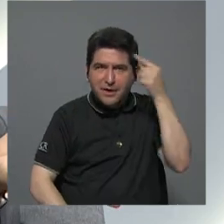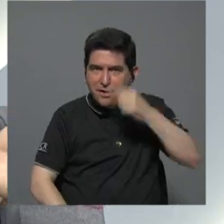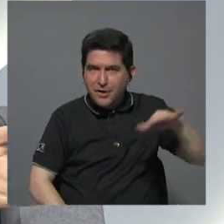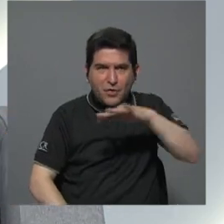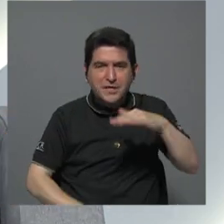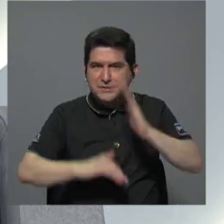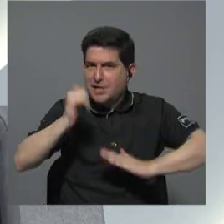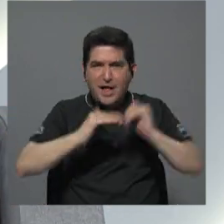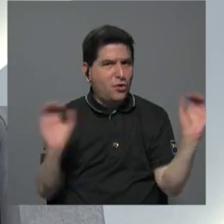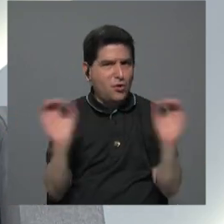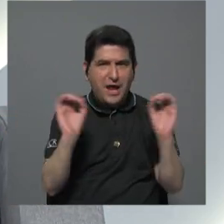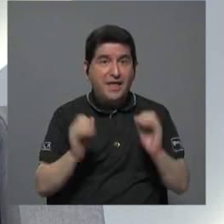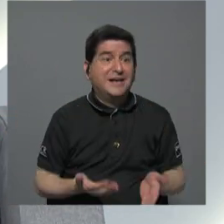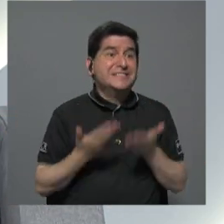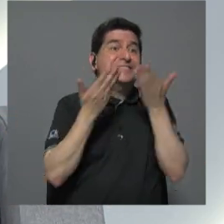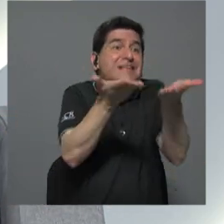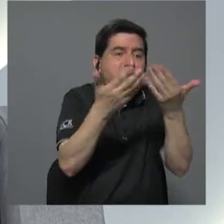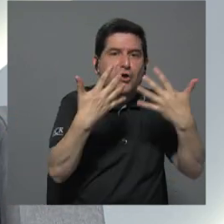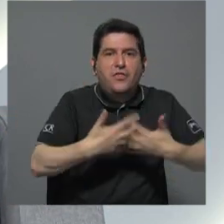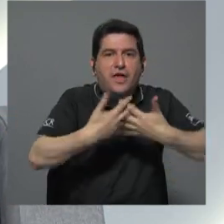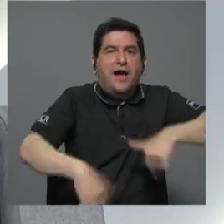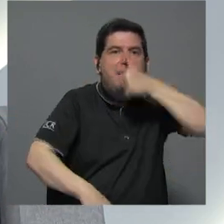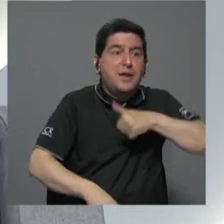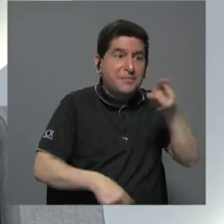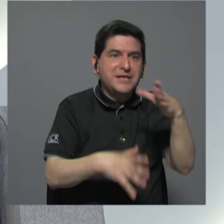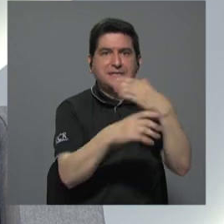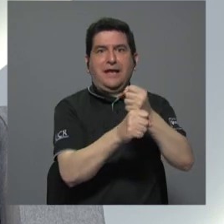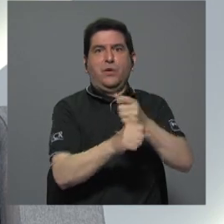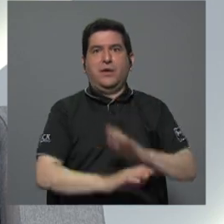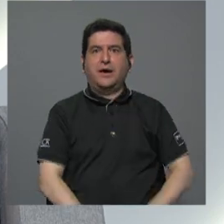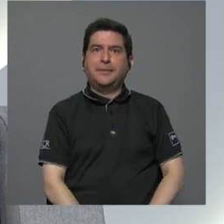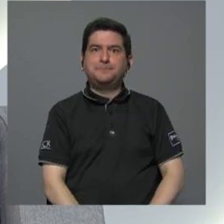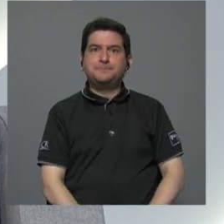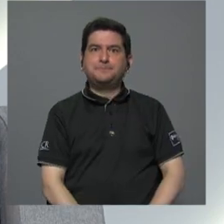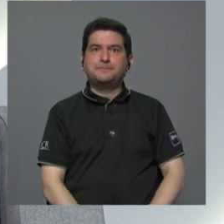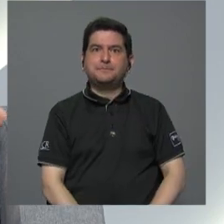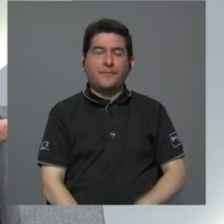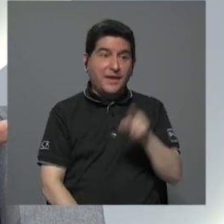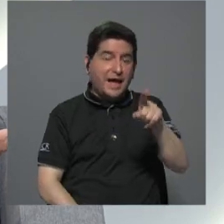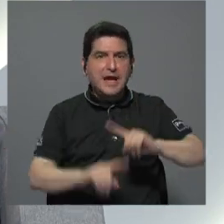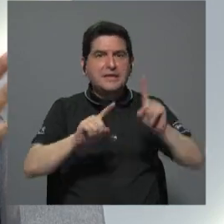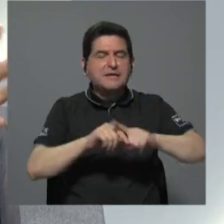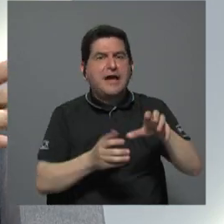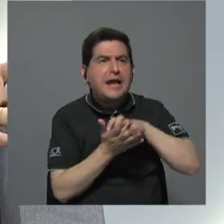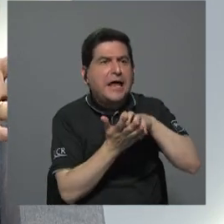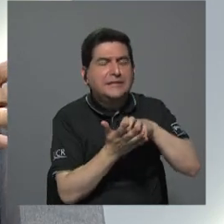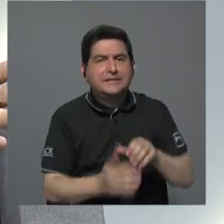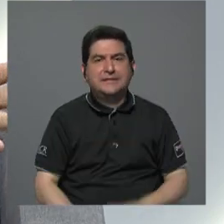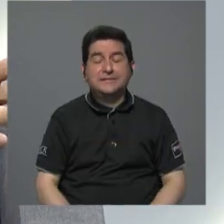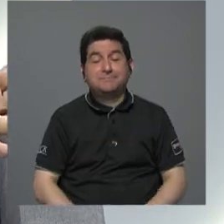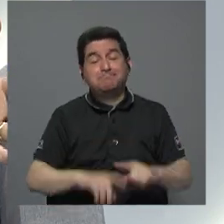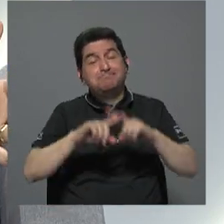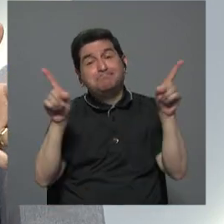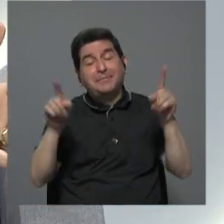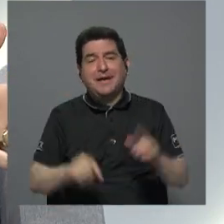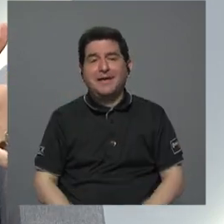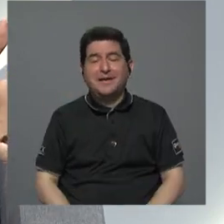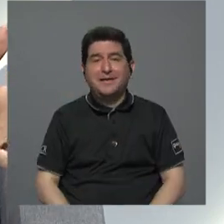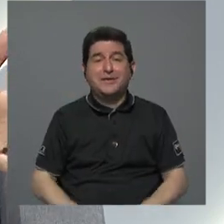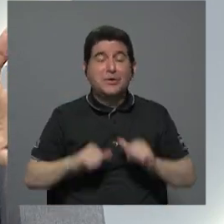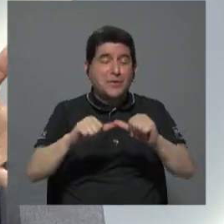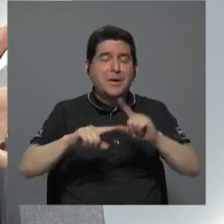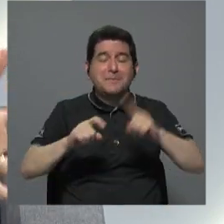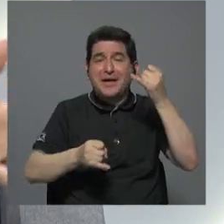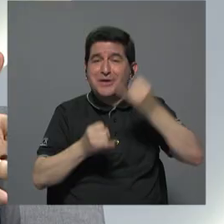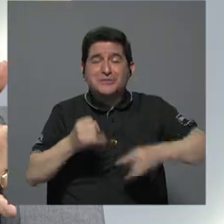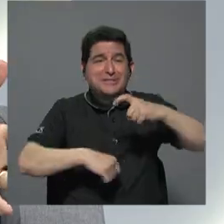está construyendo nada se lo da a la empresa privada que lo construye ¿verdad? de ahí viene esta serie de cuestionamientos pero bueno hubiéramos seguido se nos